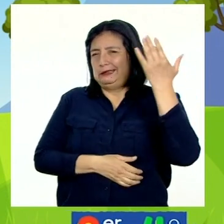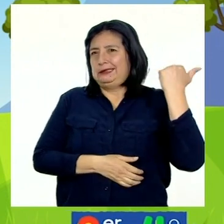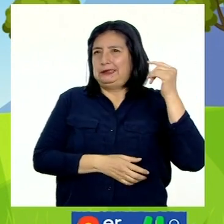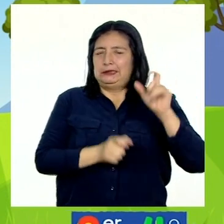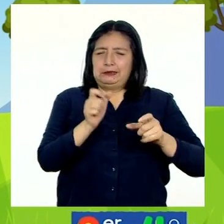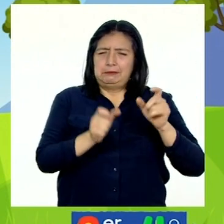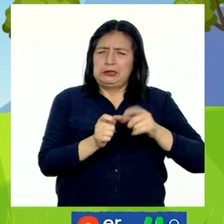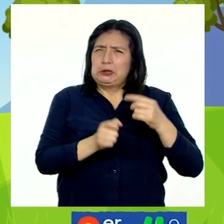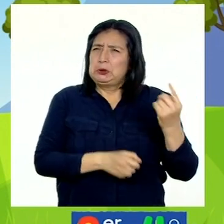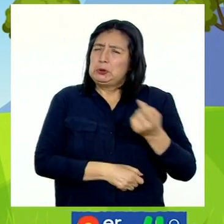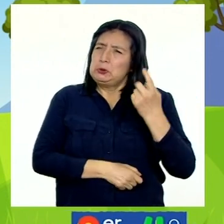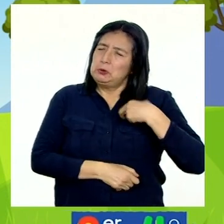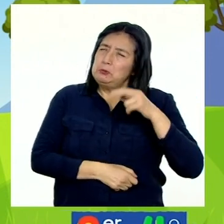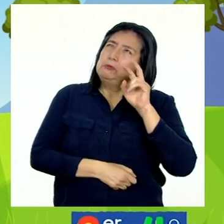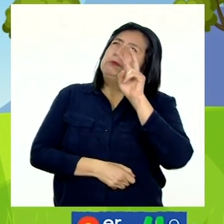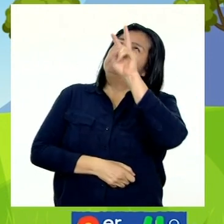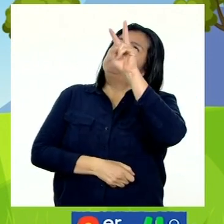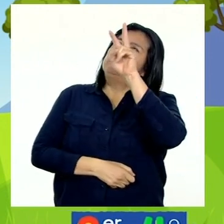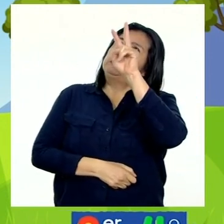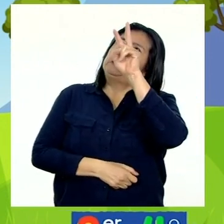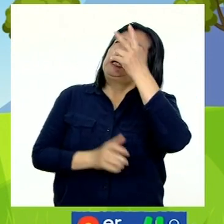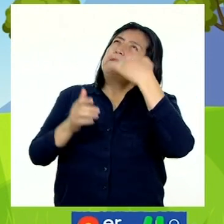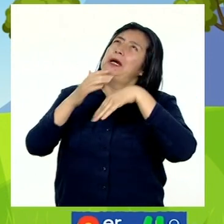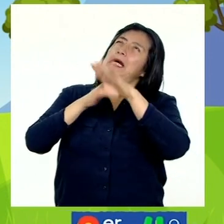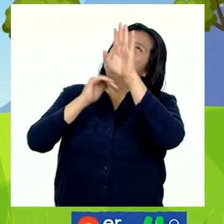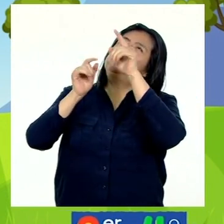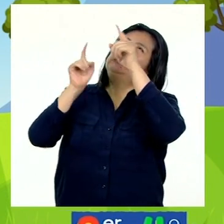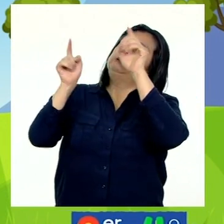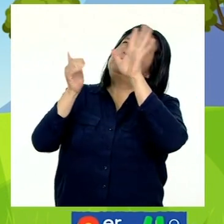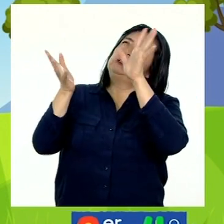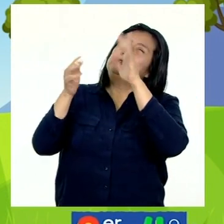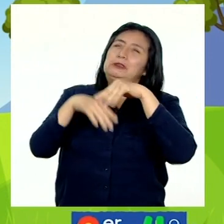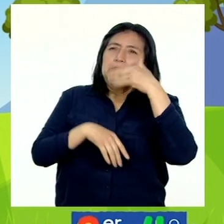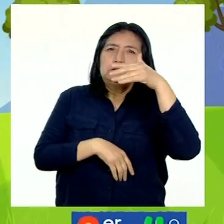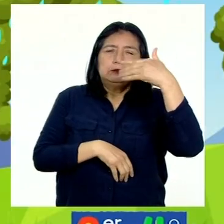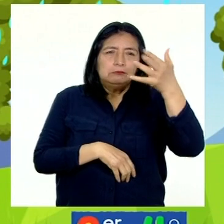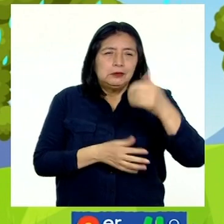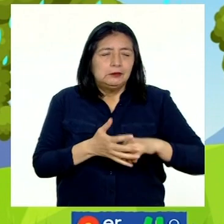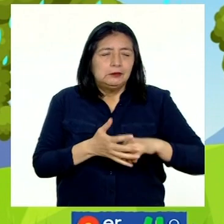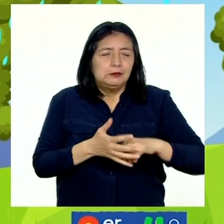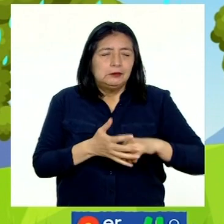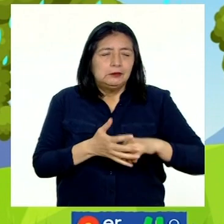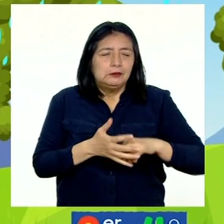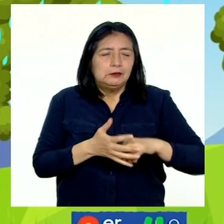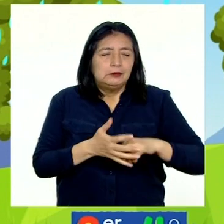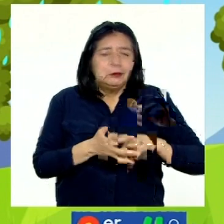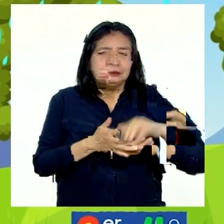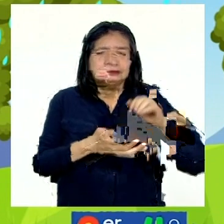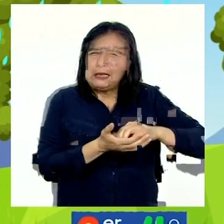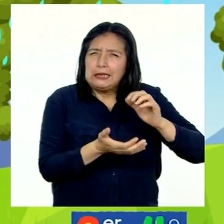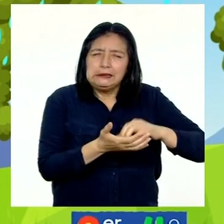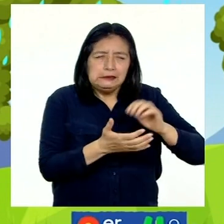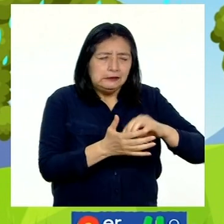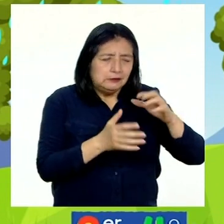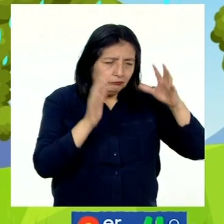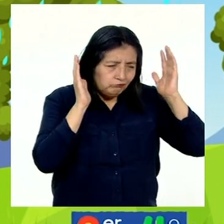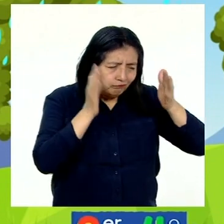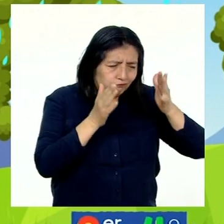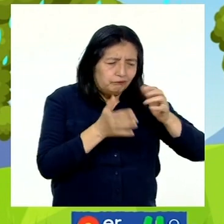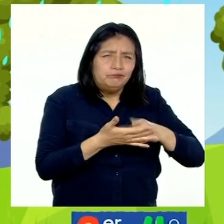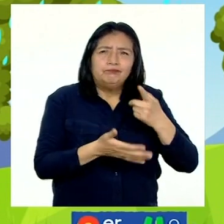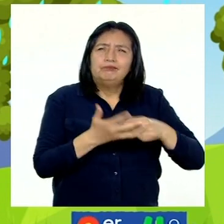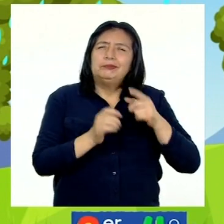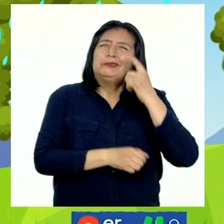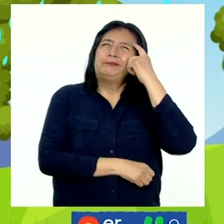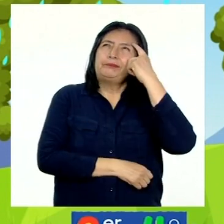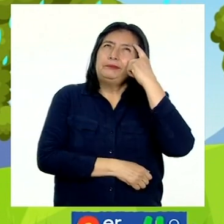solamente observaban los signos del tiempo. Luego, al estudiar los signos del movimiento, realizaban